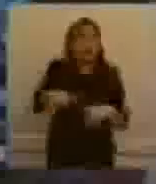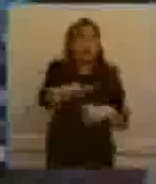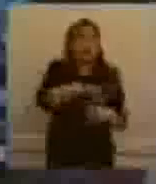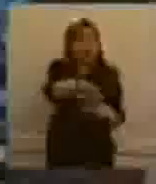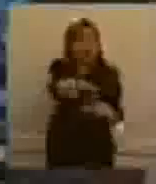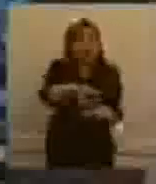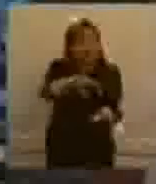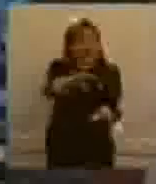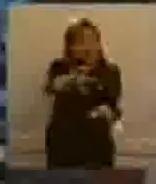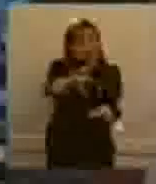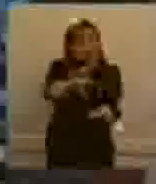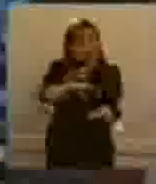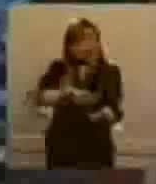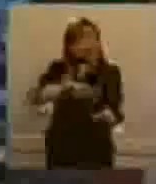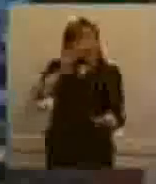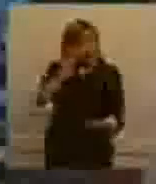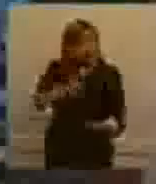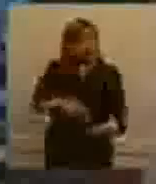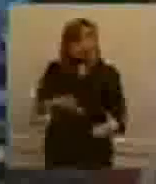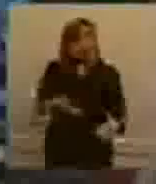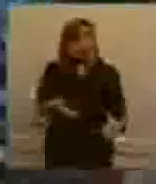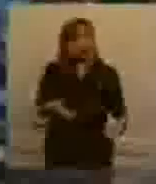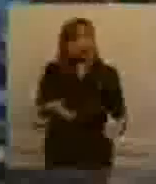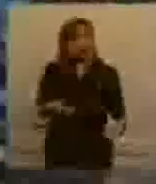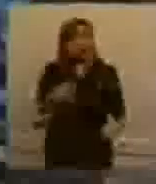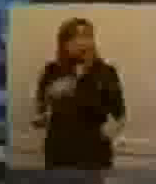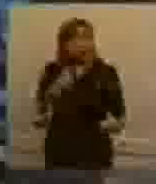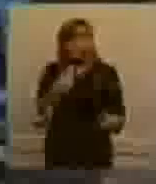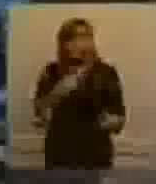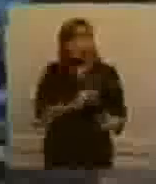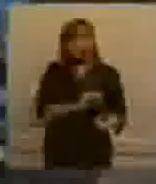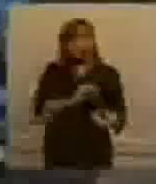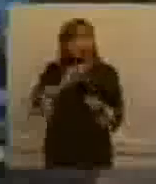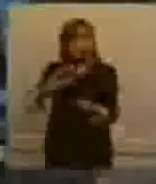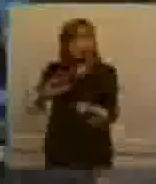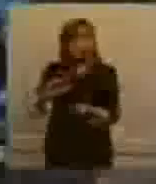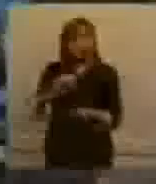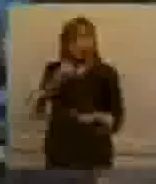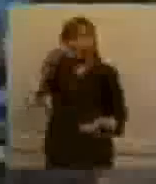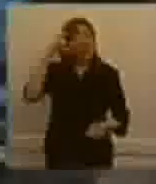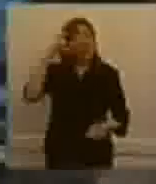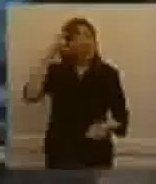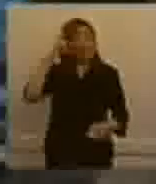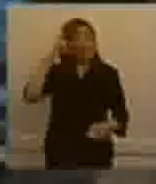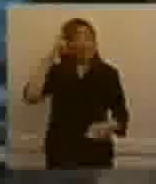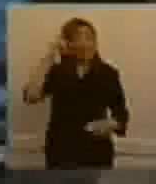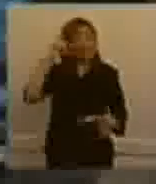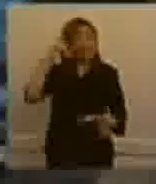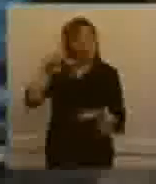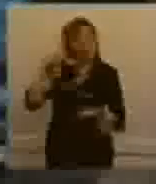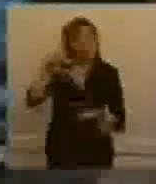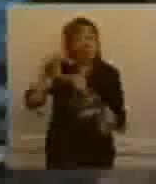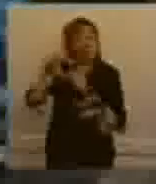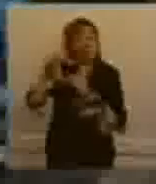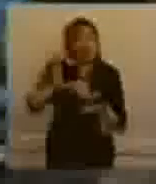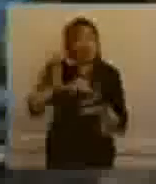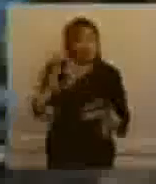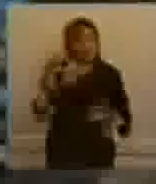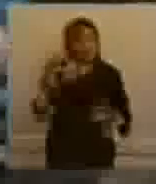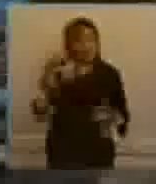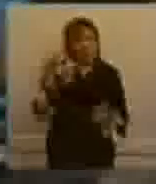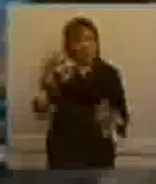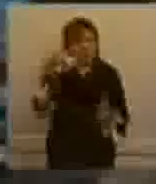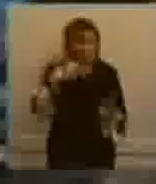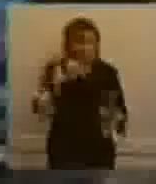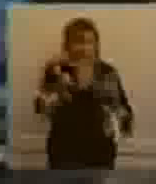agropecuario, se ha destinado la suma de 10 millones de pesos, déjenme encontrar la hoja que tengo aquí, que me preparó